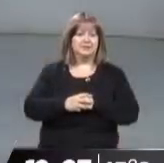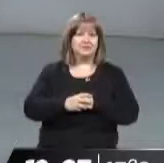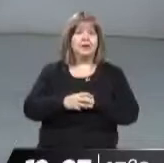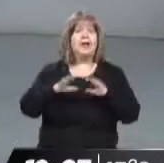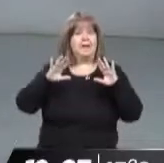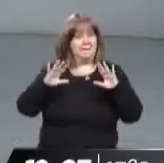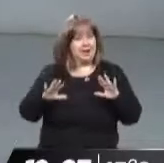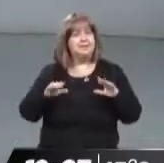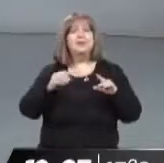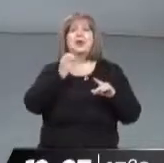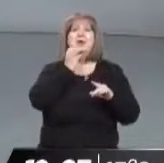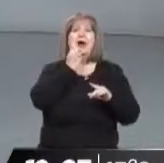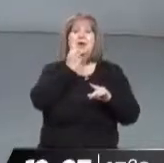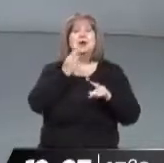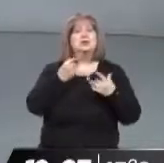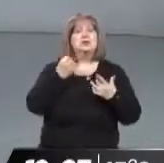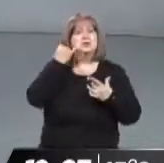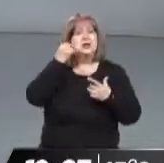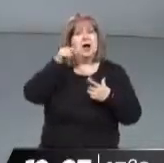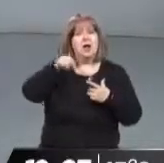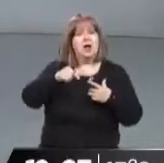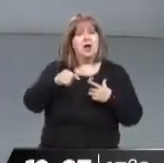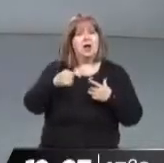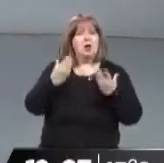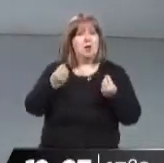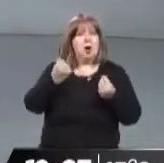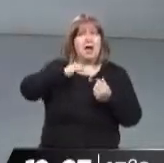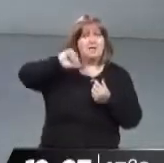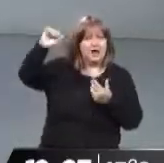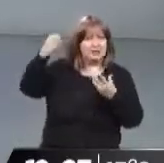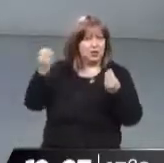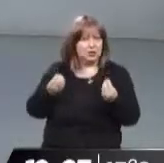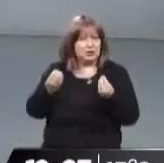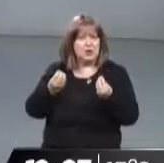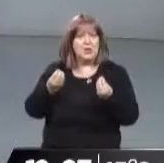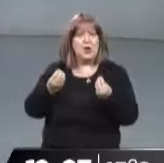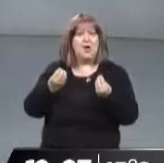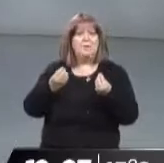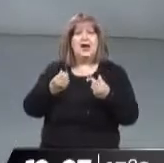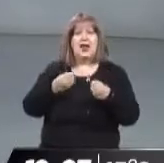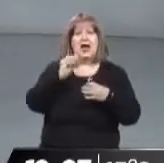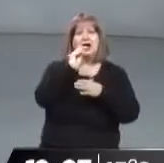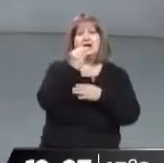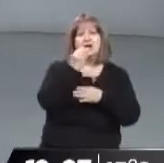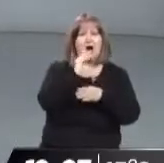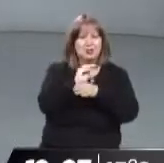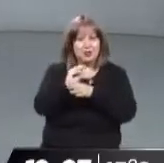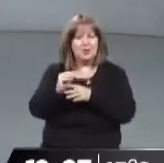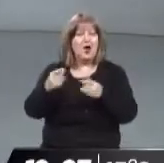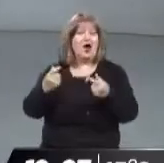Bien, Pablo, y hay que hablar de otro de los puntos en este nuevo ataque a la inflación y tratando de favorecer el consumo, que es el ahora 30.